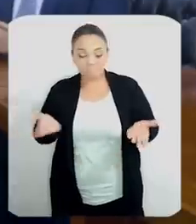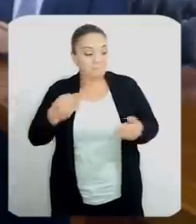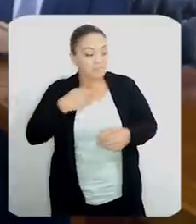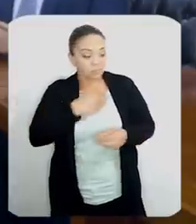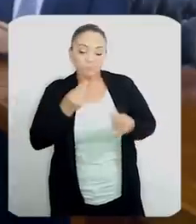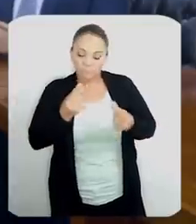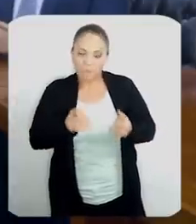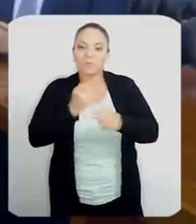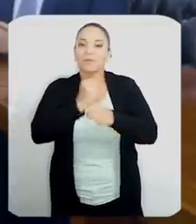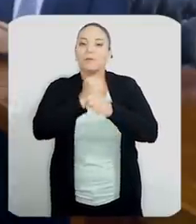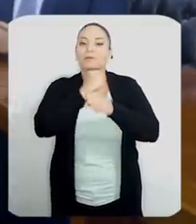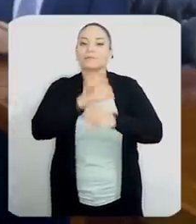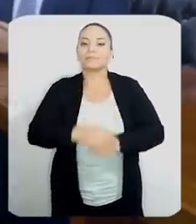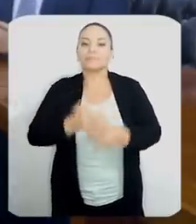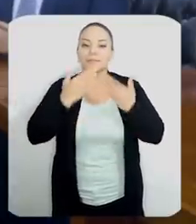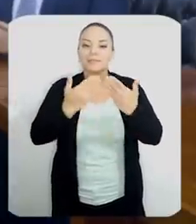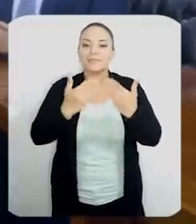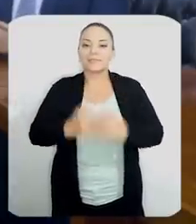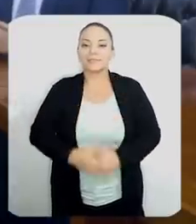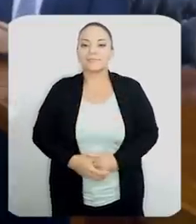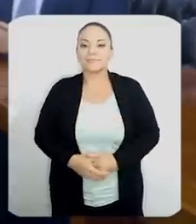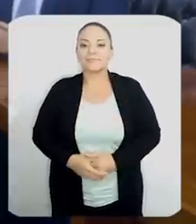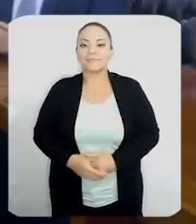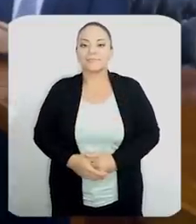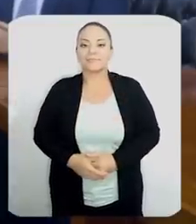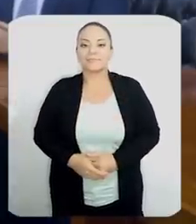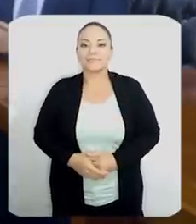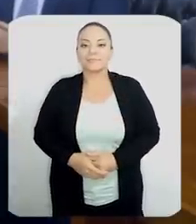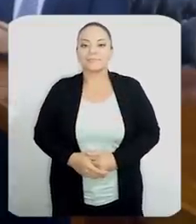Ministros, lo más rápido que se pueda. Gracias.